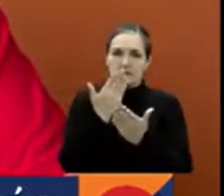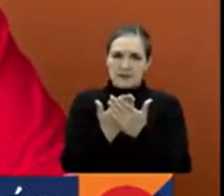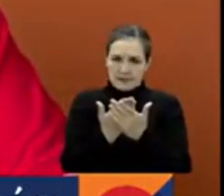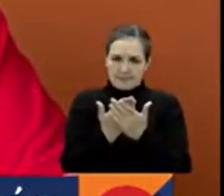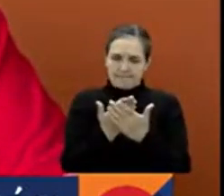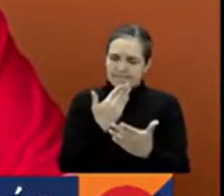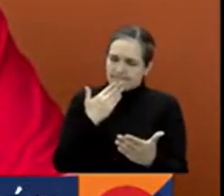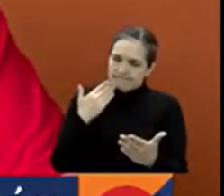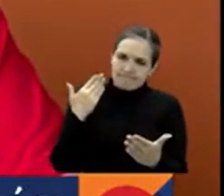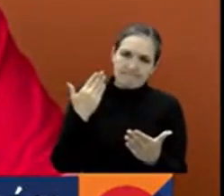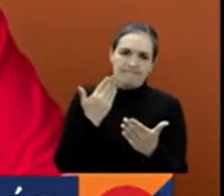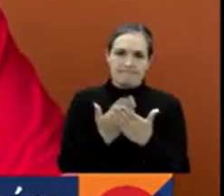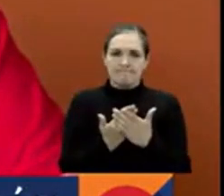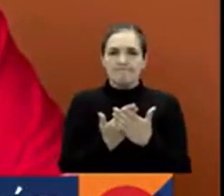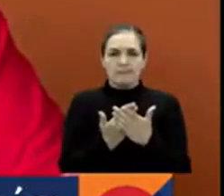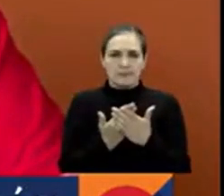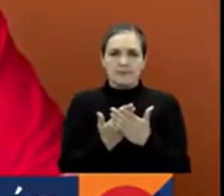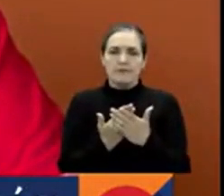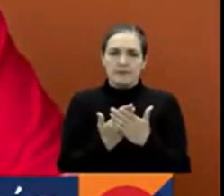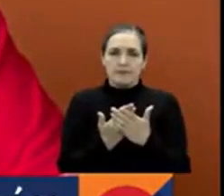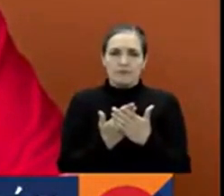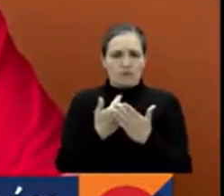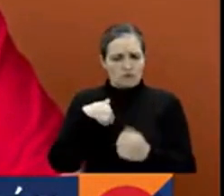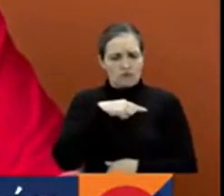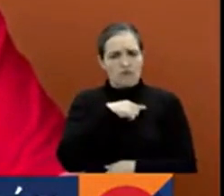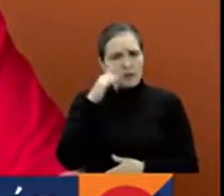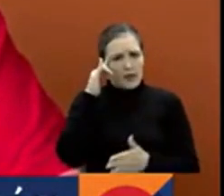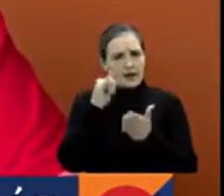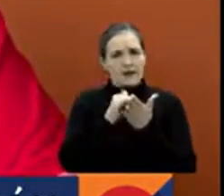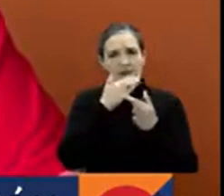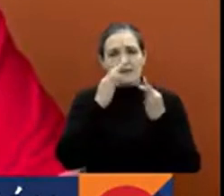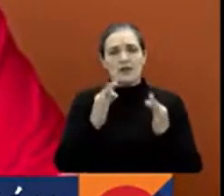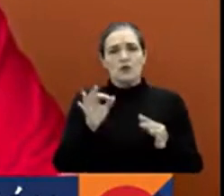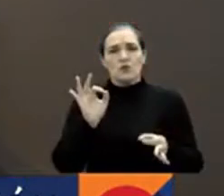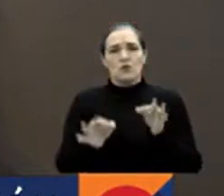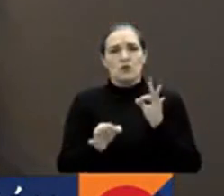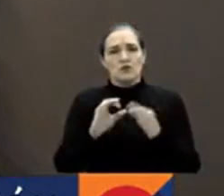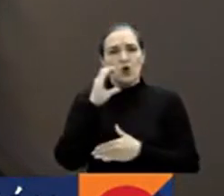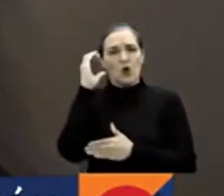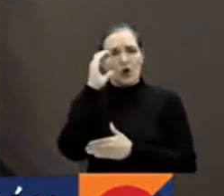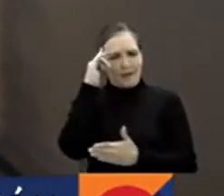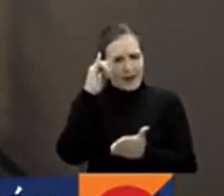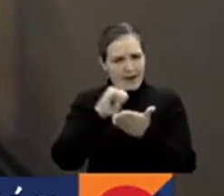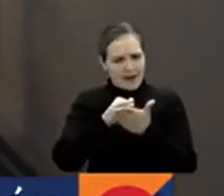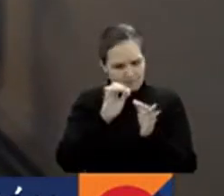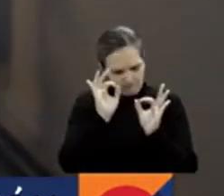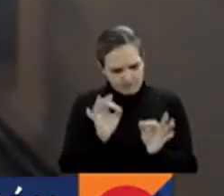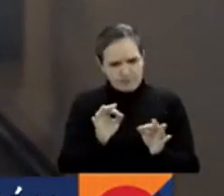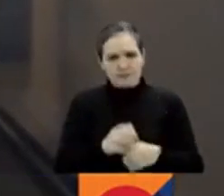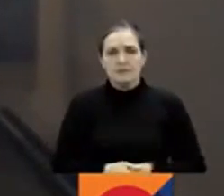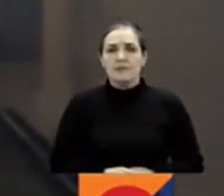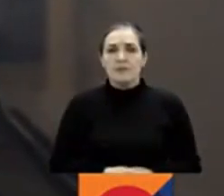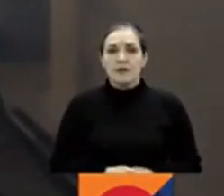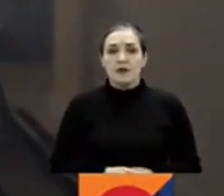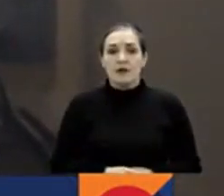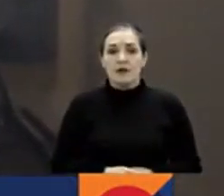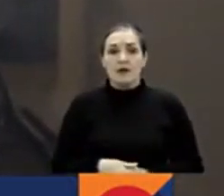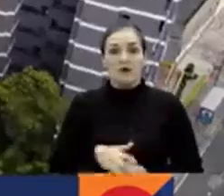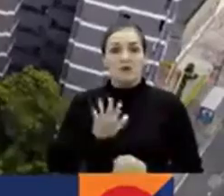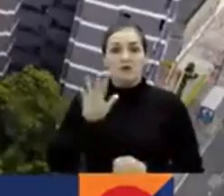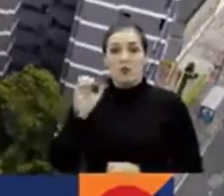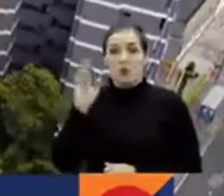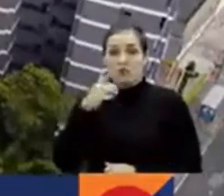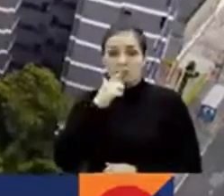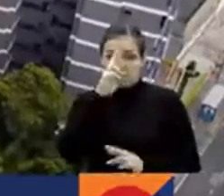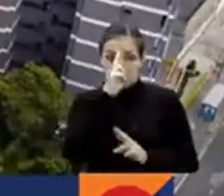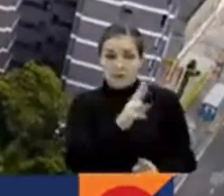muchas gracias. Creemos en la justicia colombiana. El club por su parte manifestó que es respetuoso de las decisiones